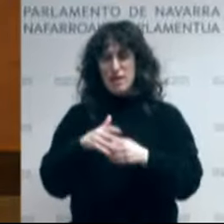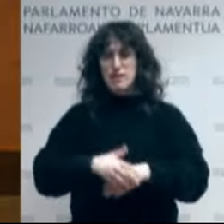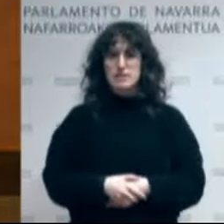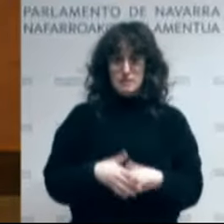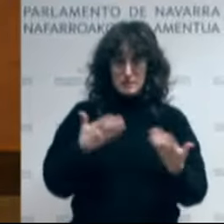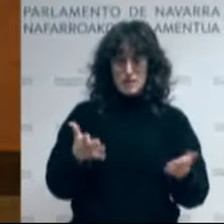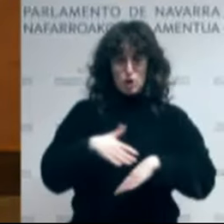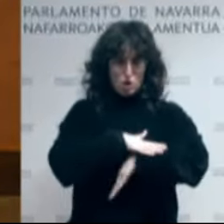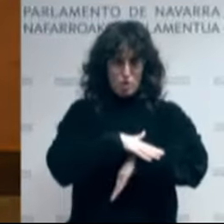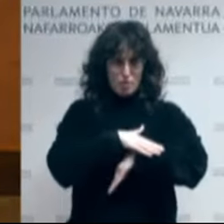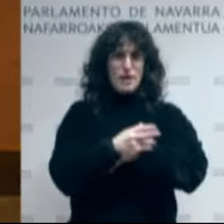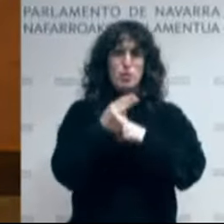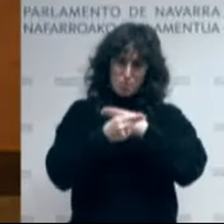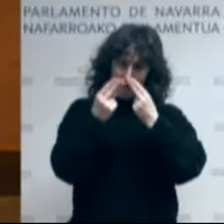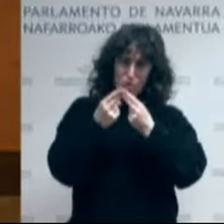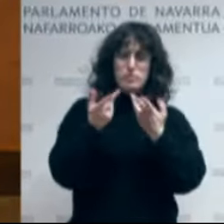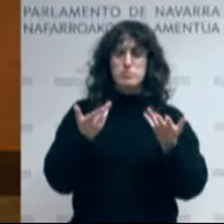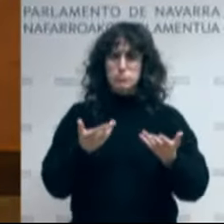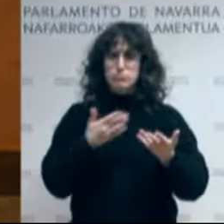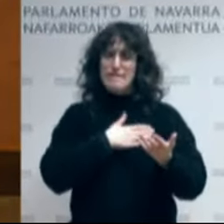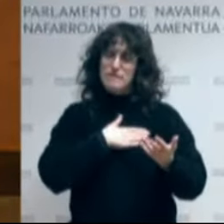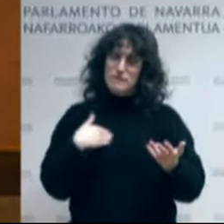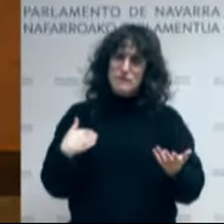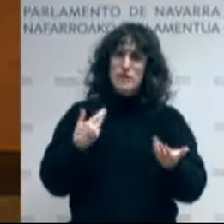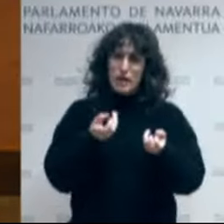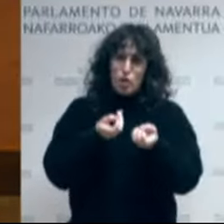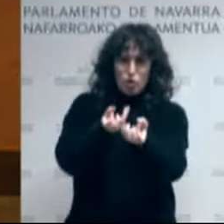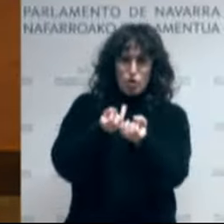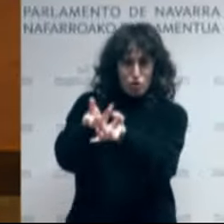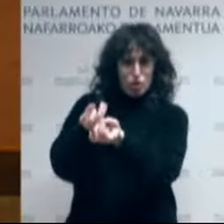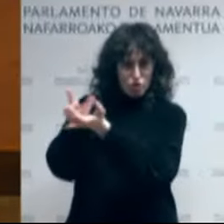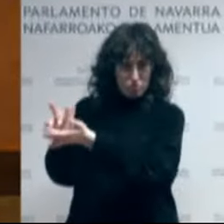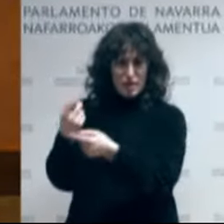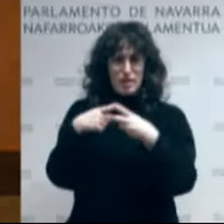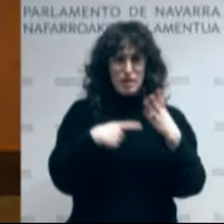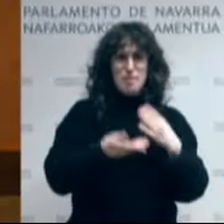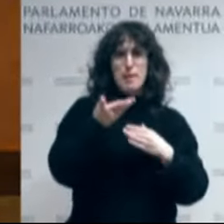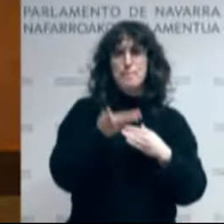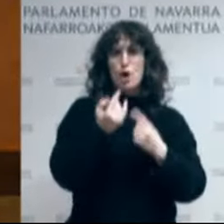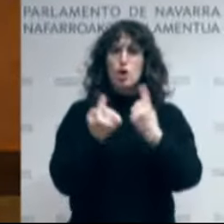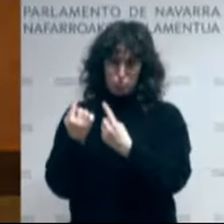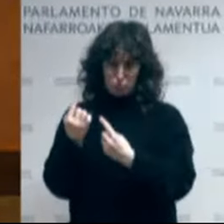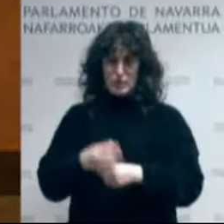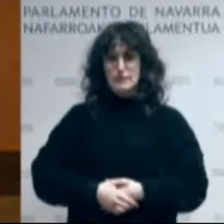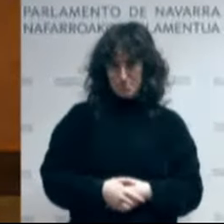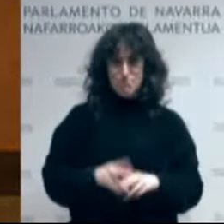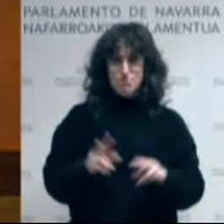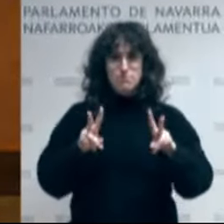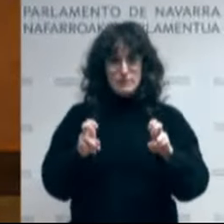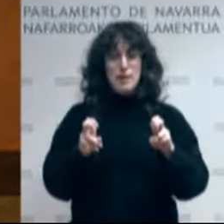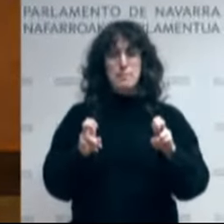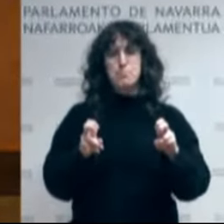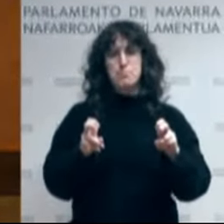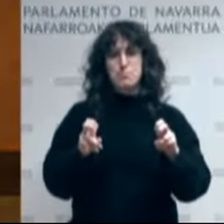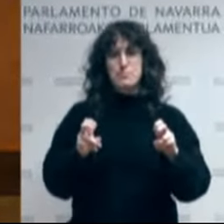izan dugu, algunhas de las cuestiones máis relevantes. En cuanto a la redistribución